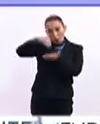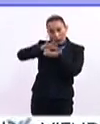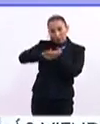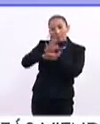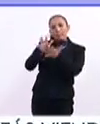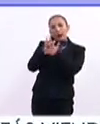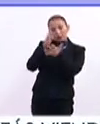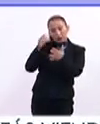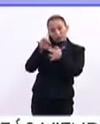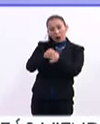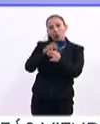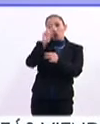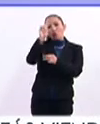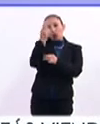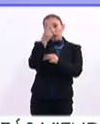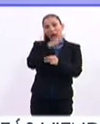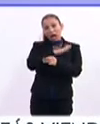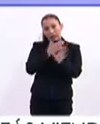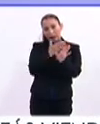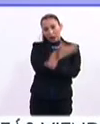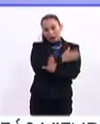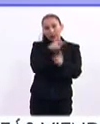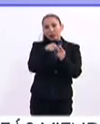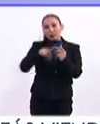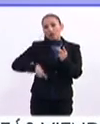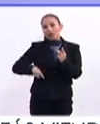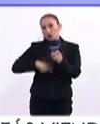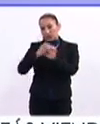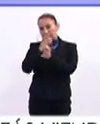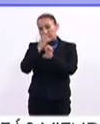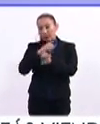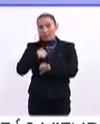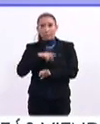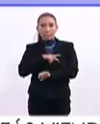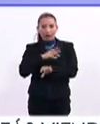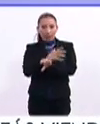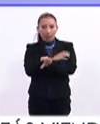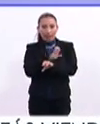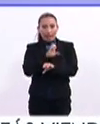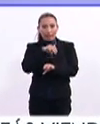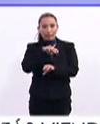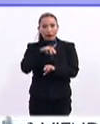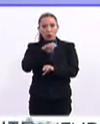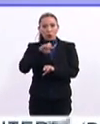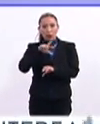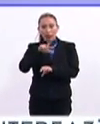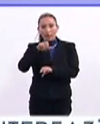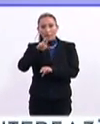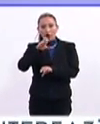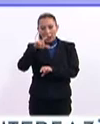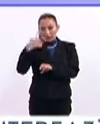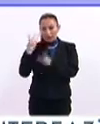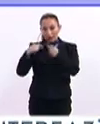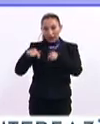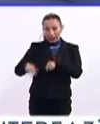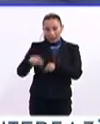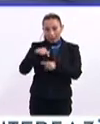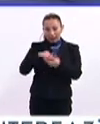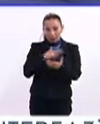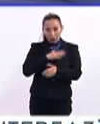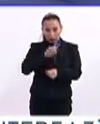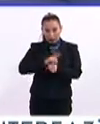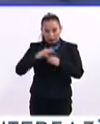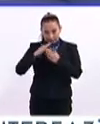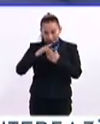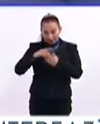participación que firmaron las universidades y los gobiernos estatales. Mi compañero Emanuel, quien se encuentra aquí con nosotros en la mesa. Muy buenos